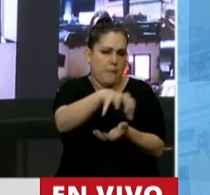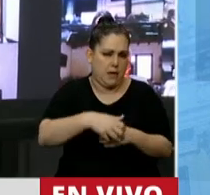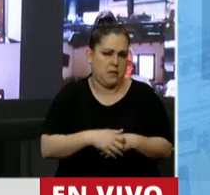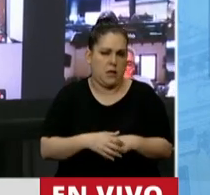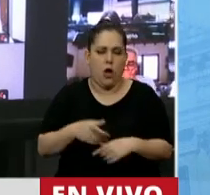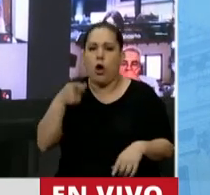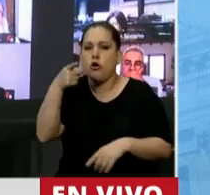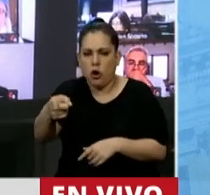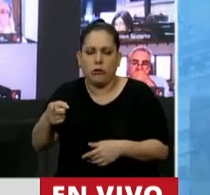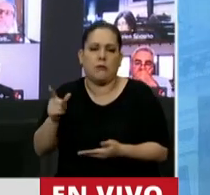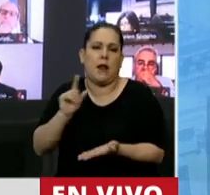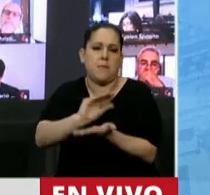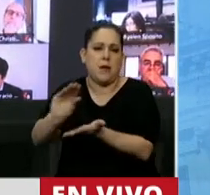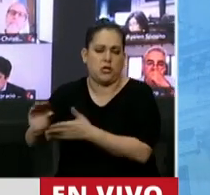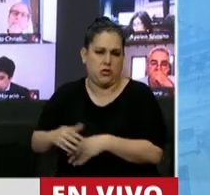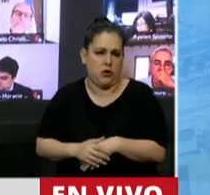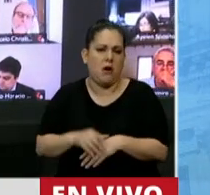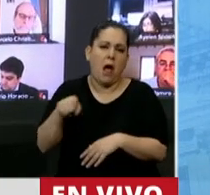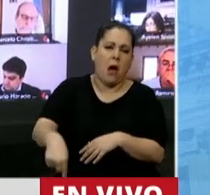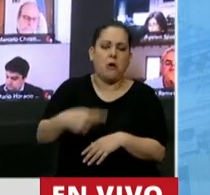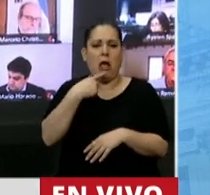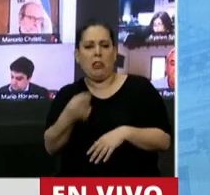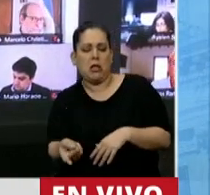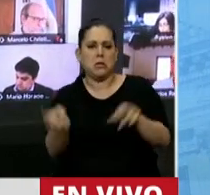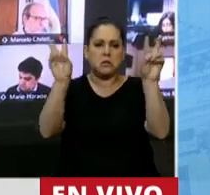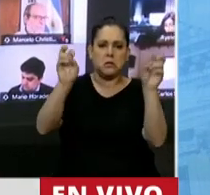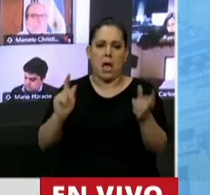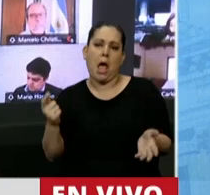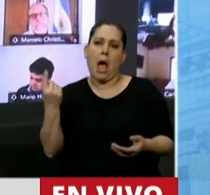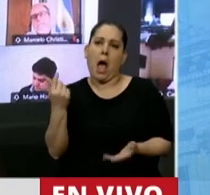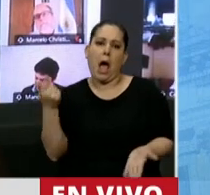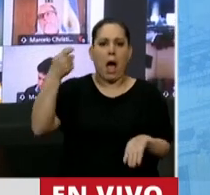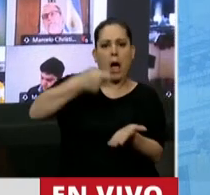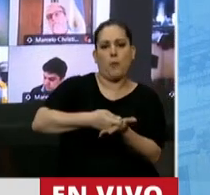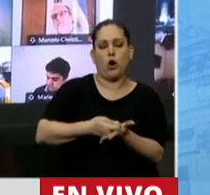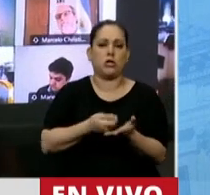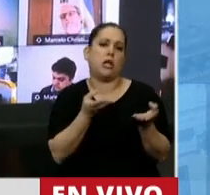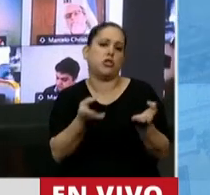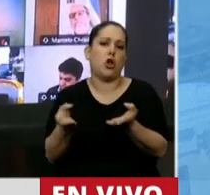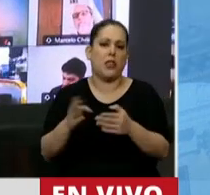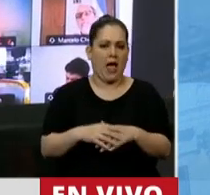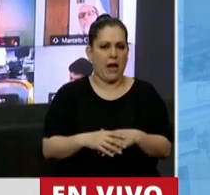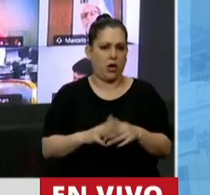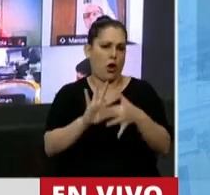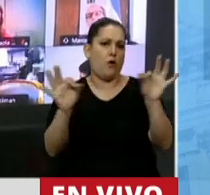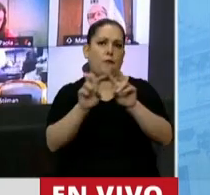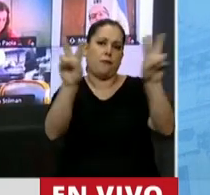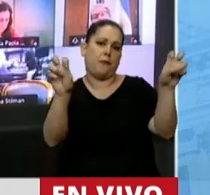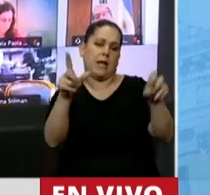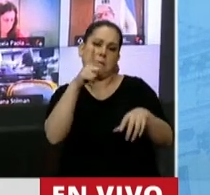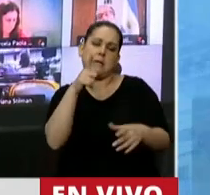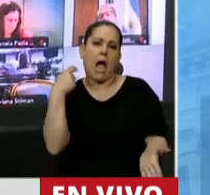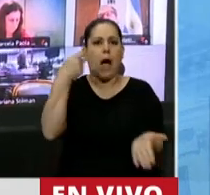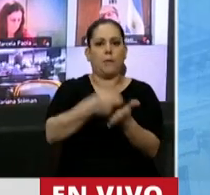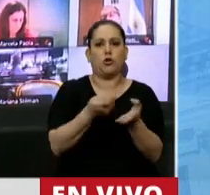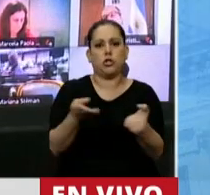Este eufemismo de aporte solidario, extraordinario para ayudar a morigerar los efectos de la pandemia, dicho así, suena como una